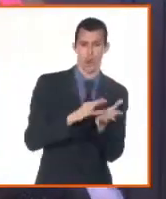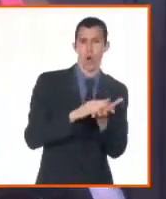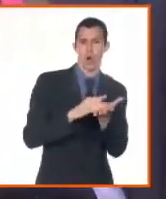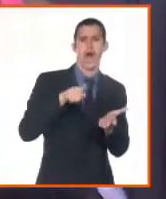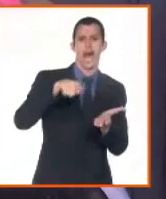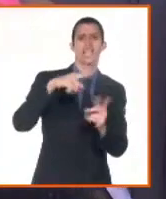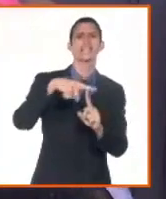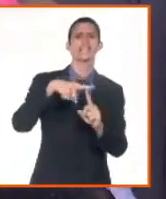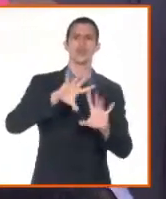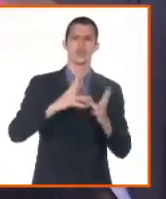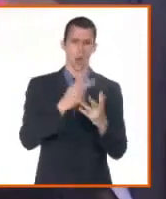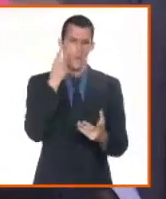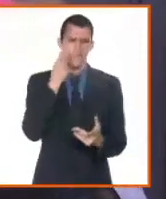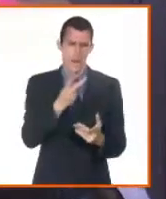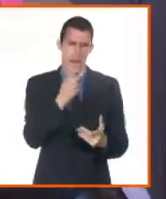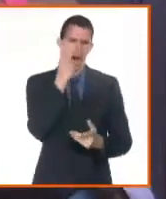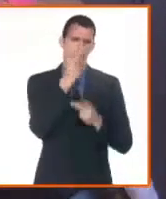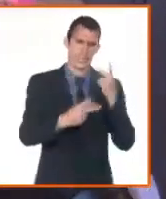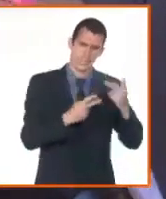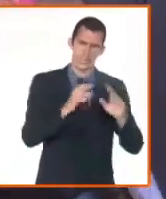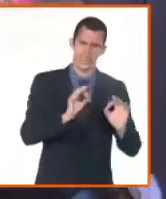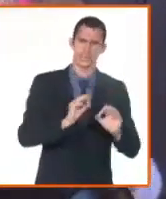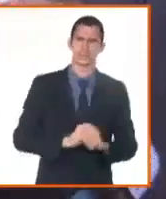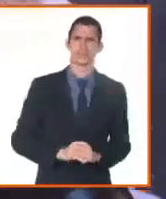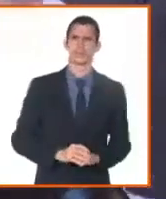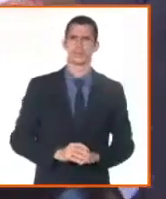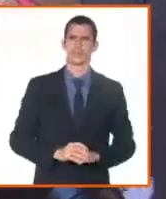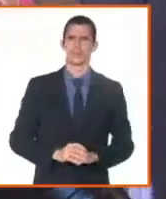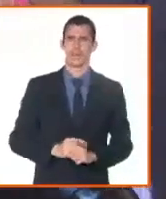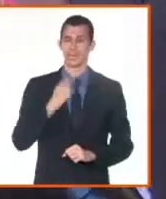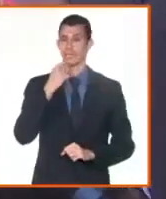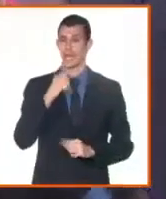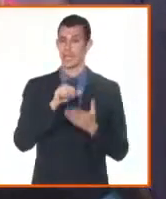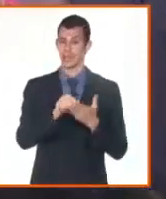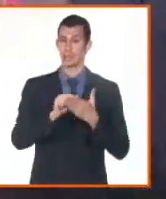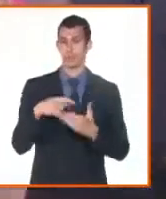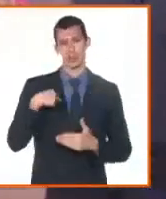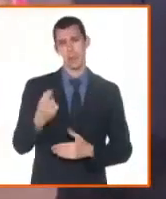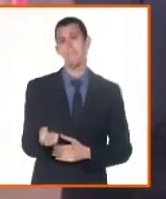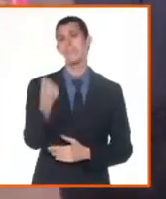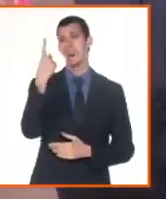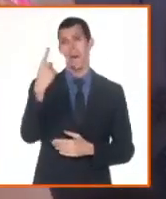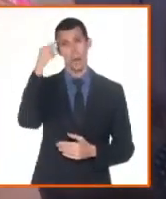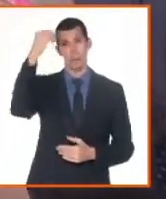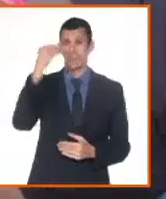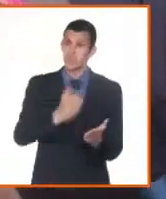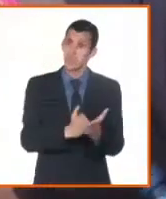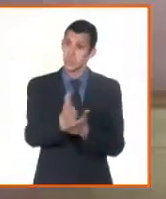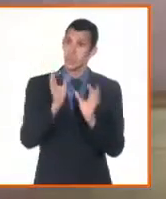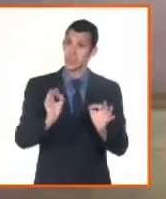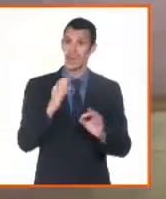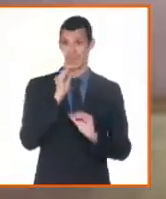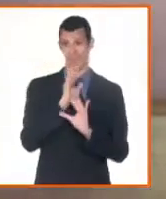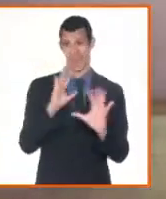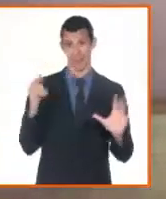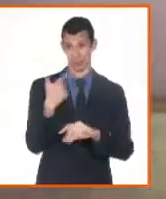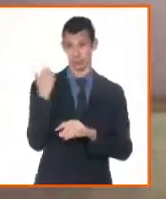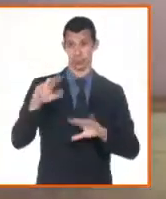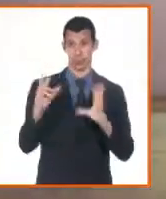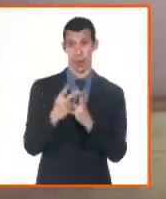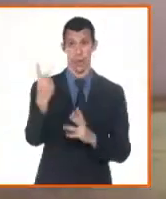y el servicio, esta es mi primera experiencia, el servicio debe ser, bueno, es muy rápido. Este